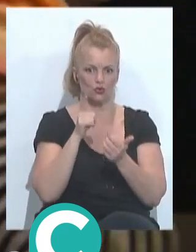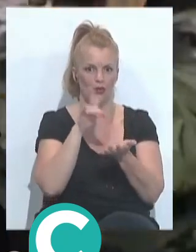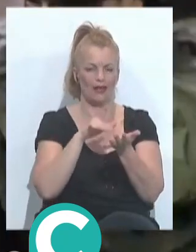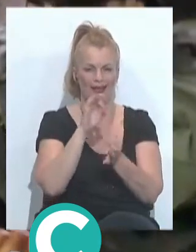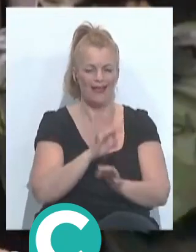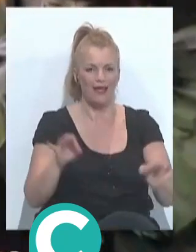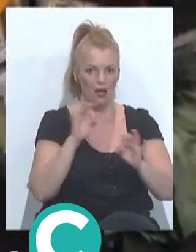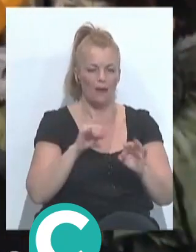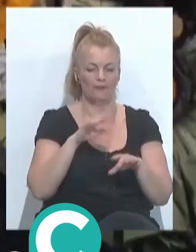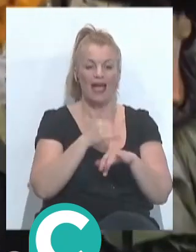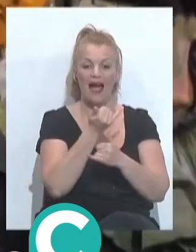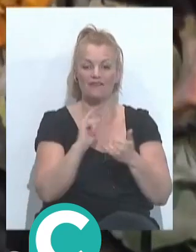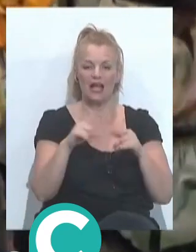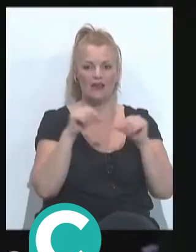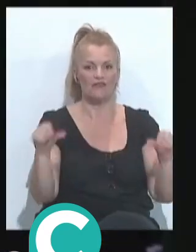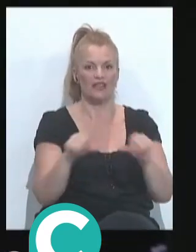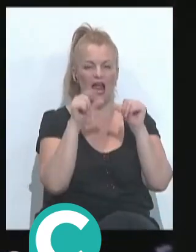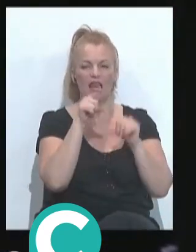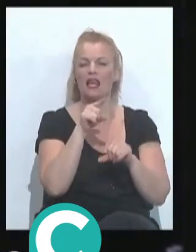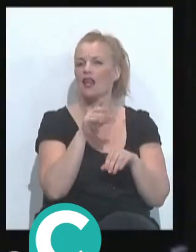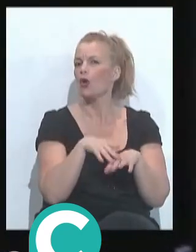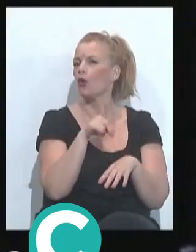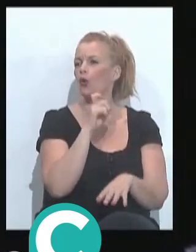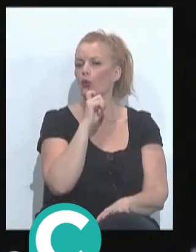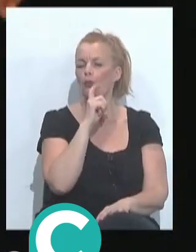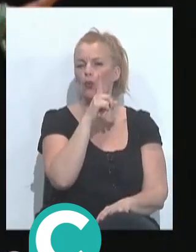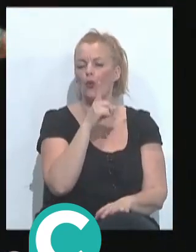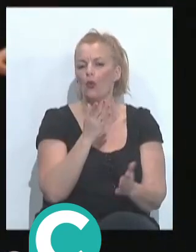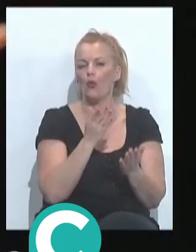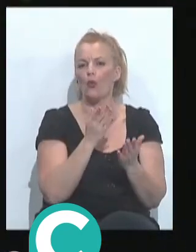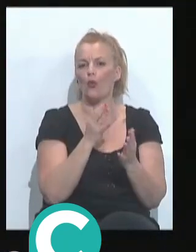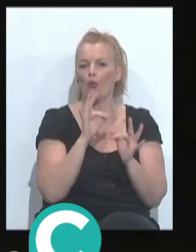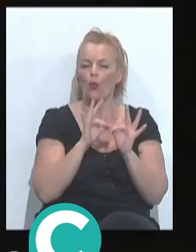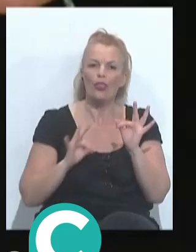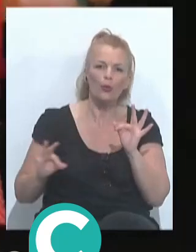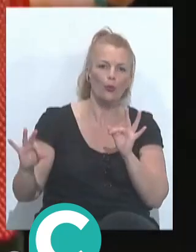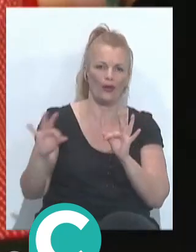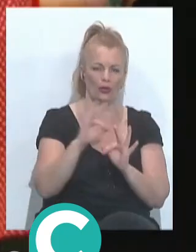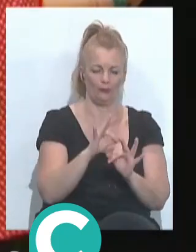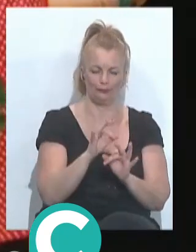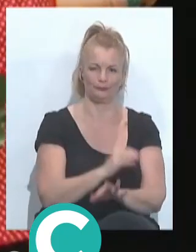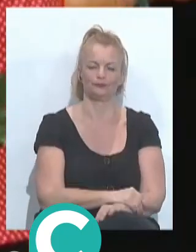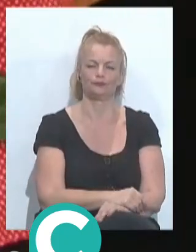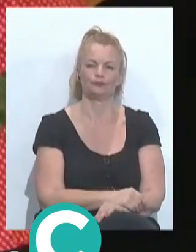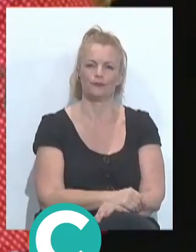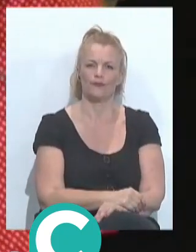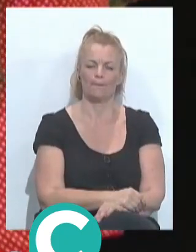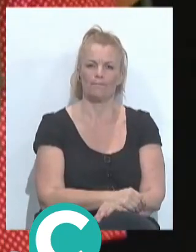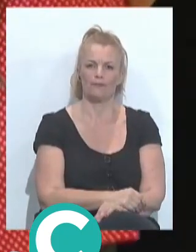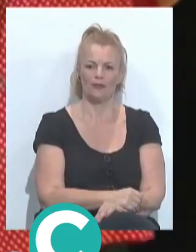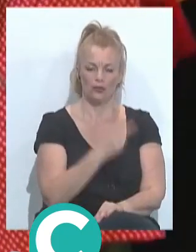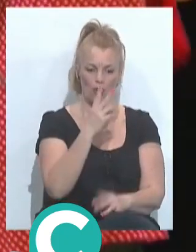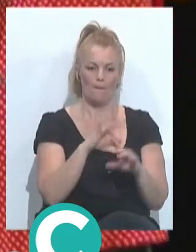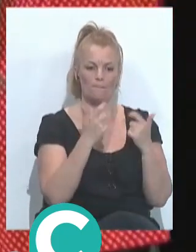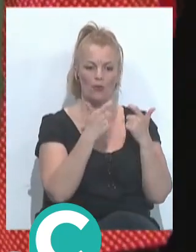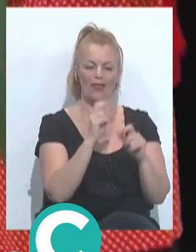pasaba eso, porque al final la final no deja de ser casi un circuito en la que casi rula. 2 en